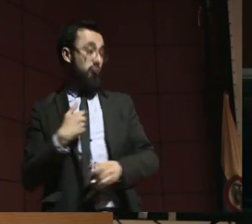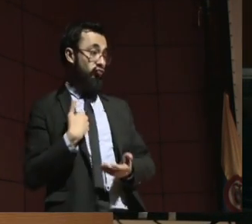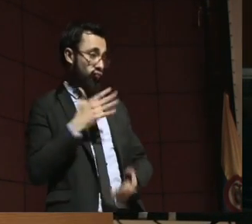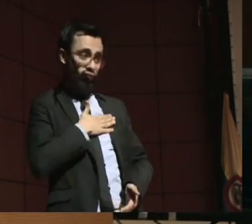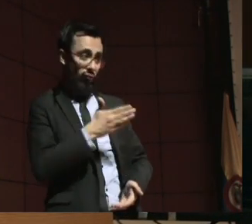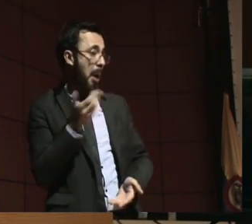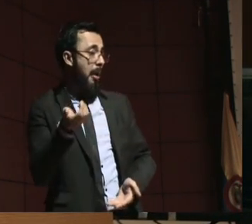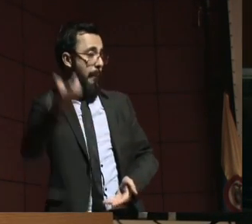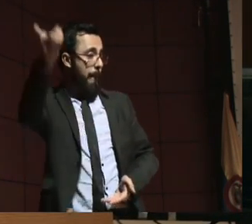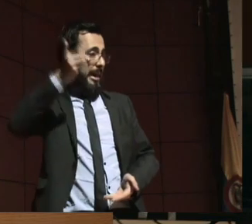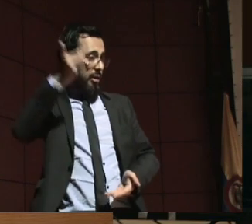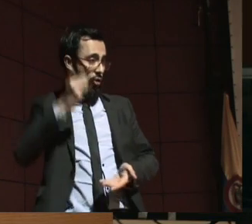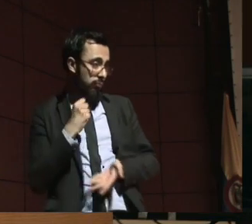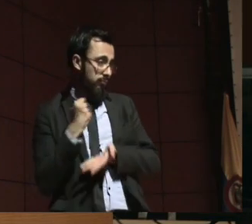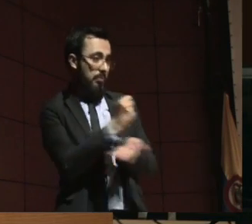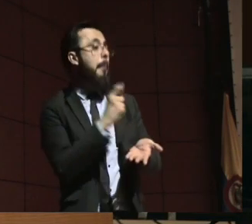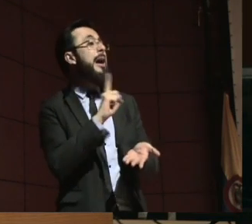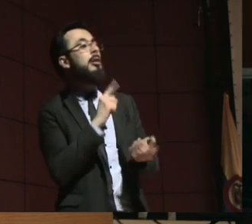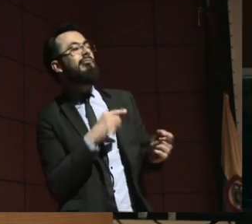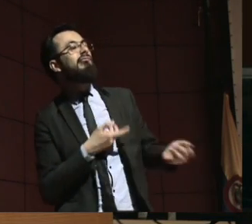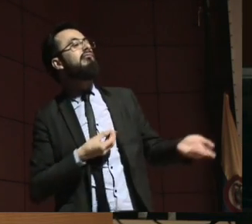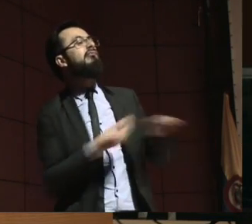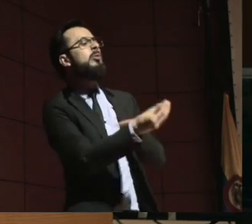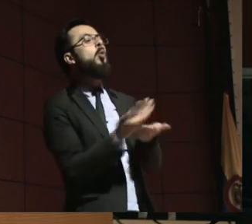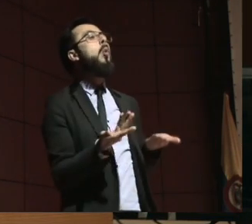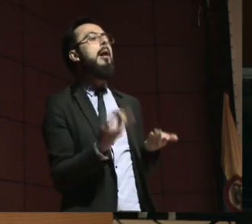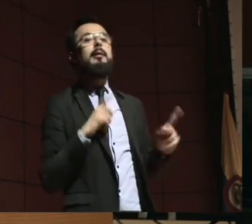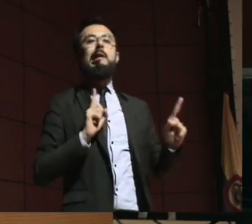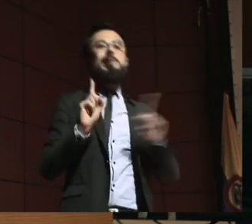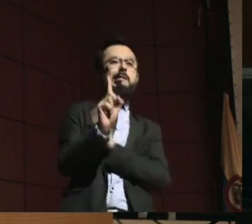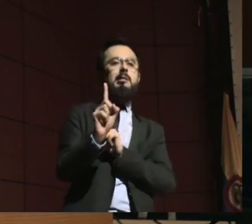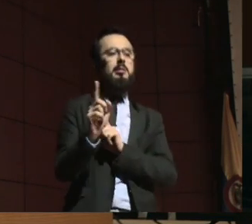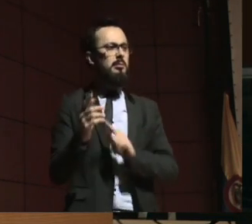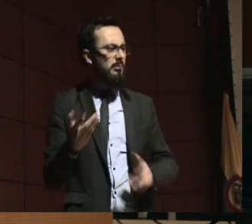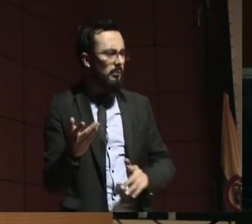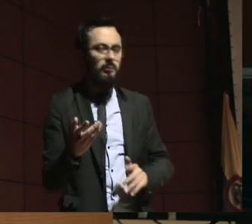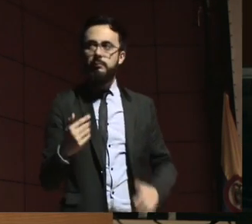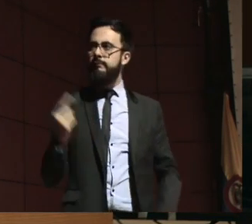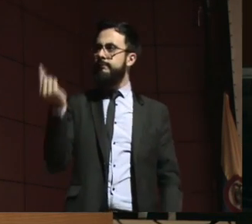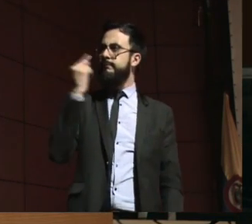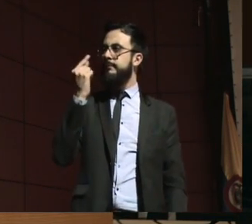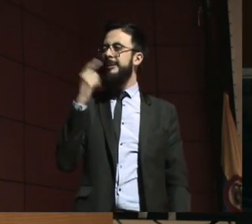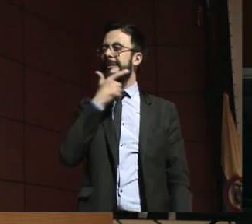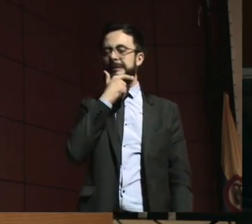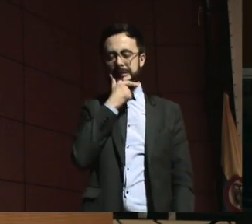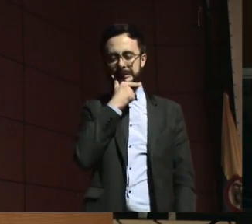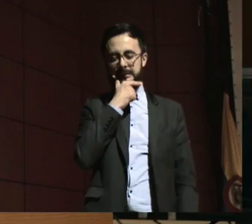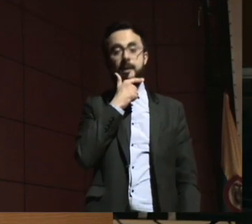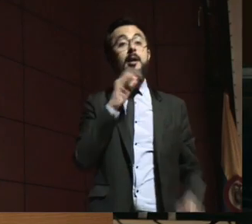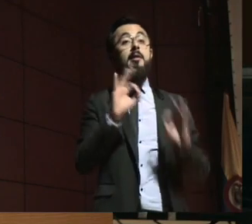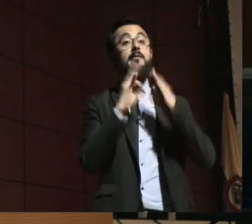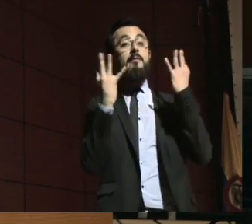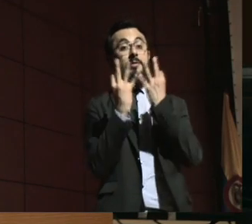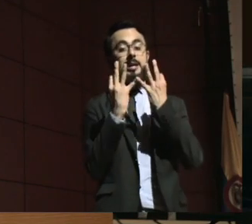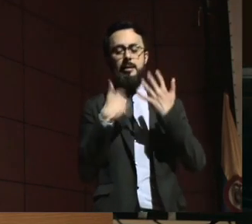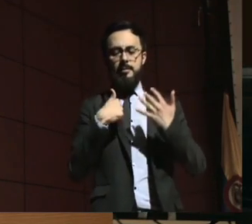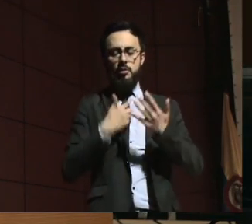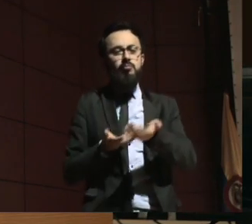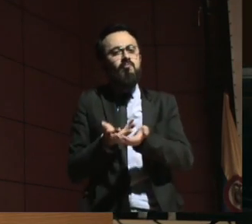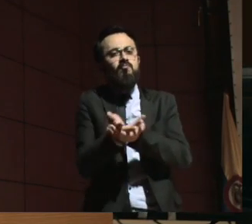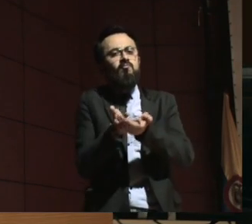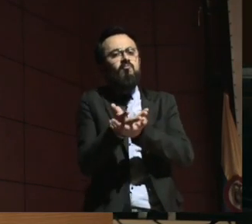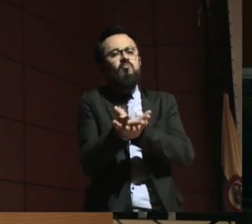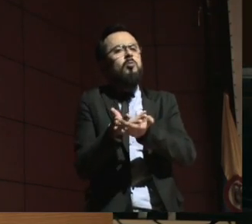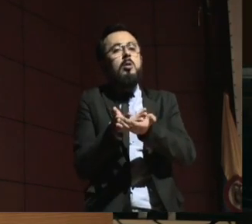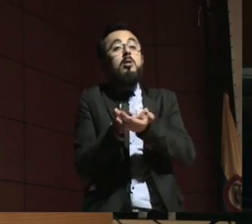creo que una de las recomendaciones y que yo siempre considero importante es que las familias